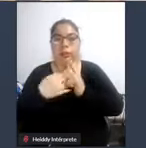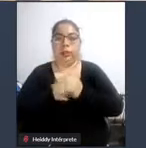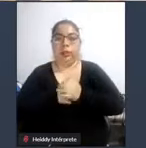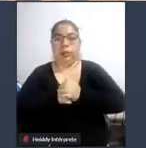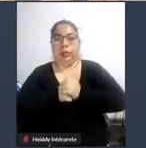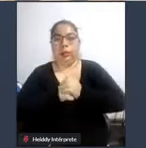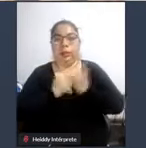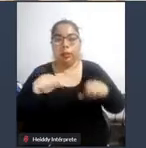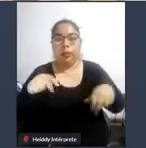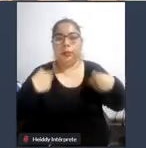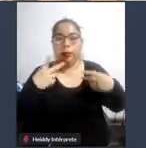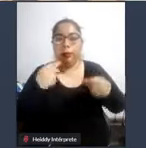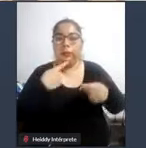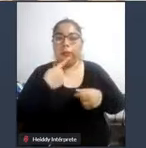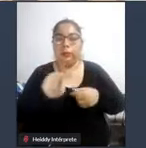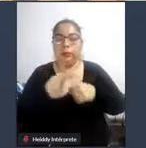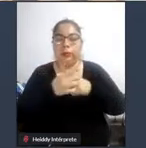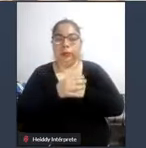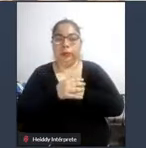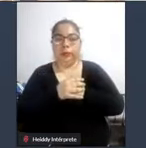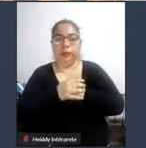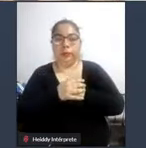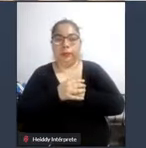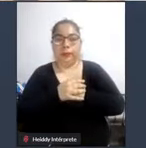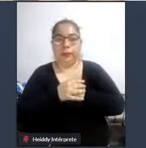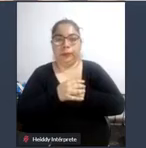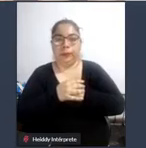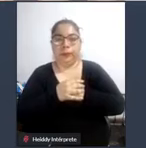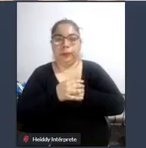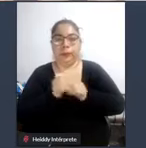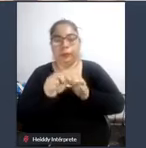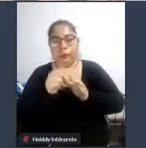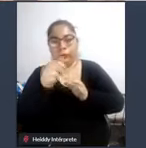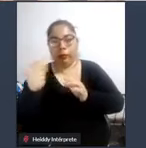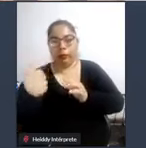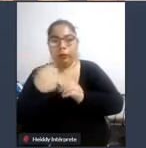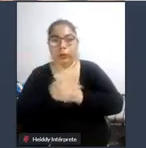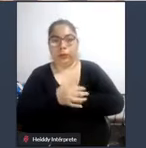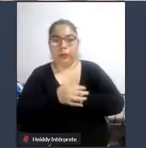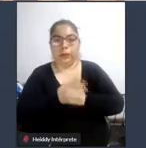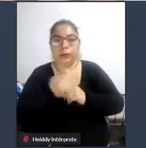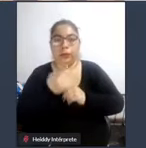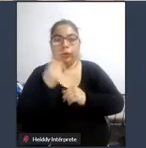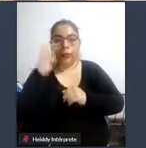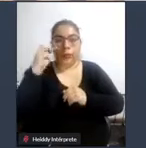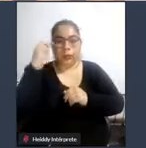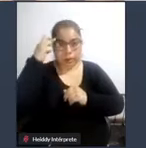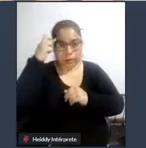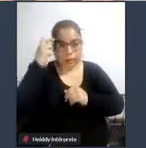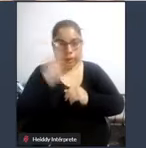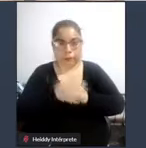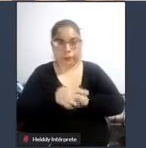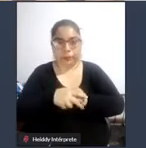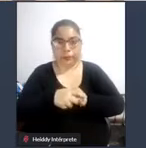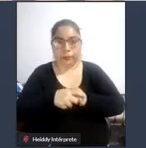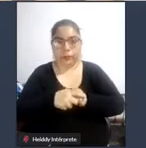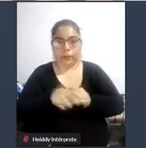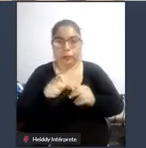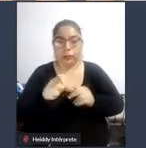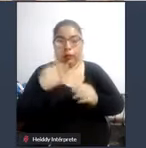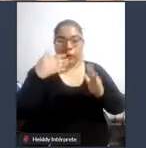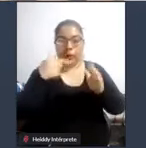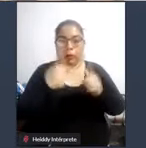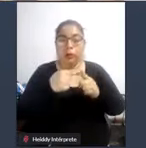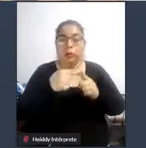también muchos nos mencionaban por otra parte mencionaban que las políticas públicas de justos de transporte de